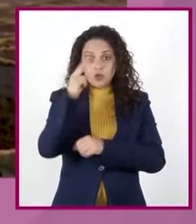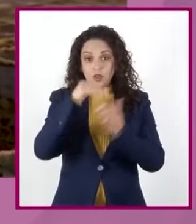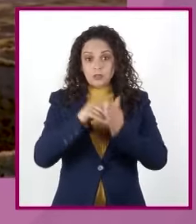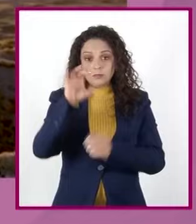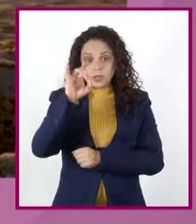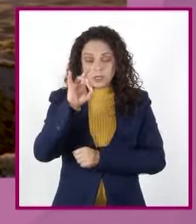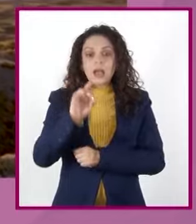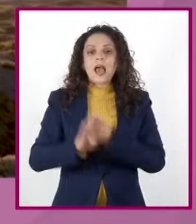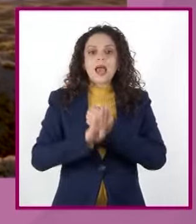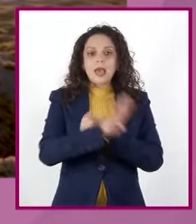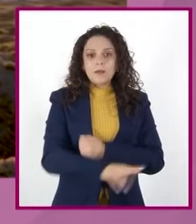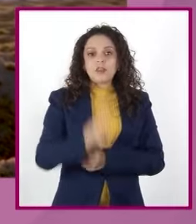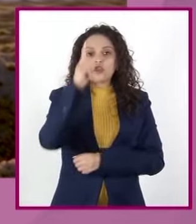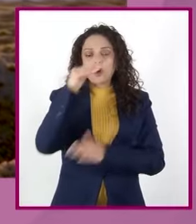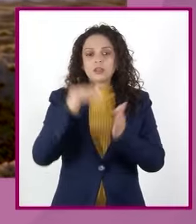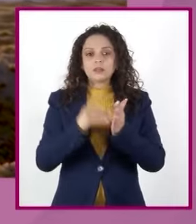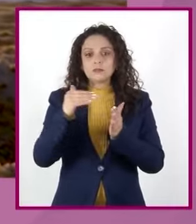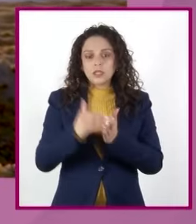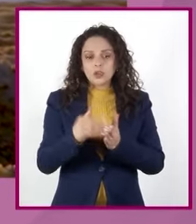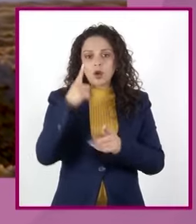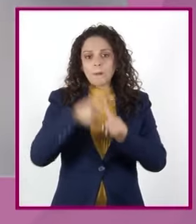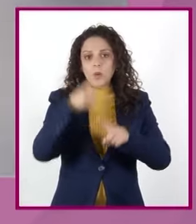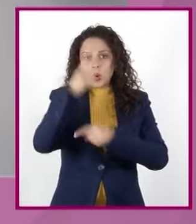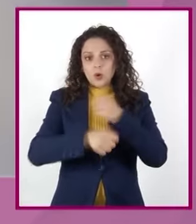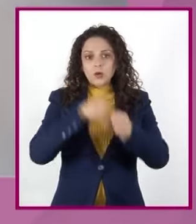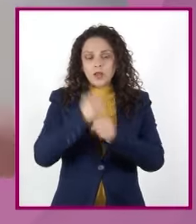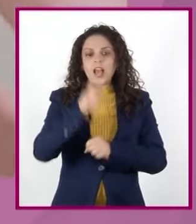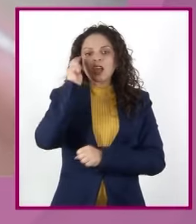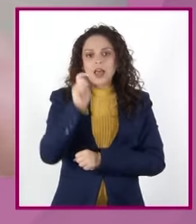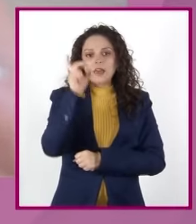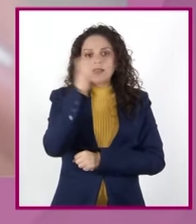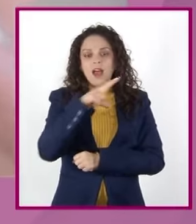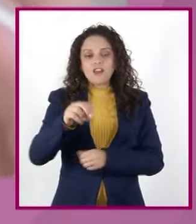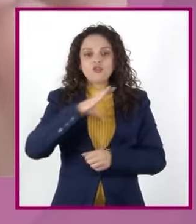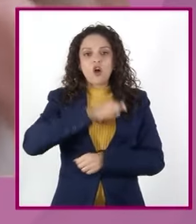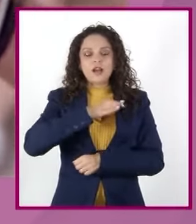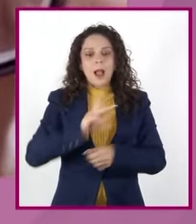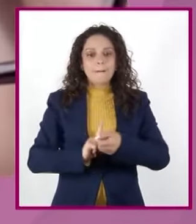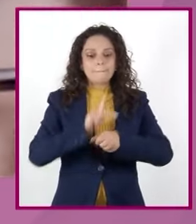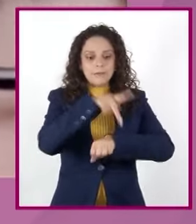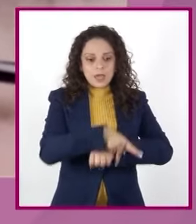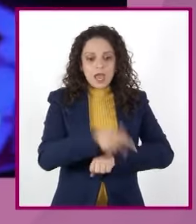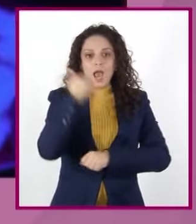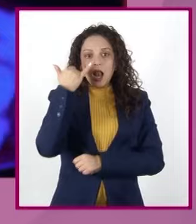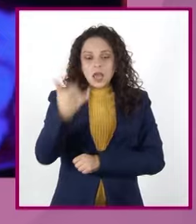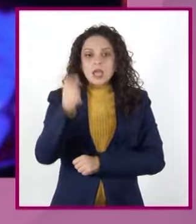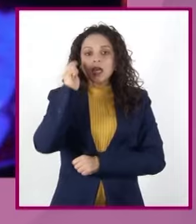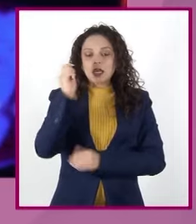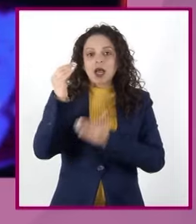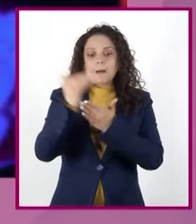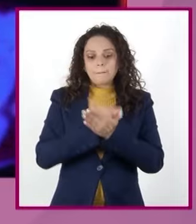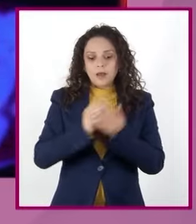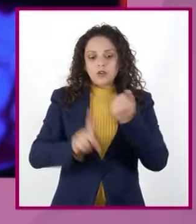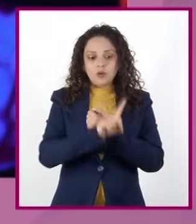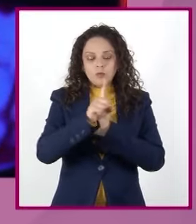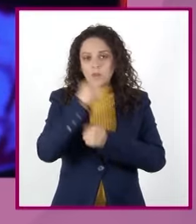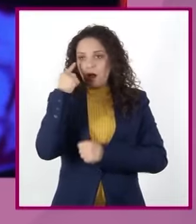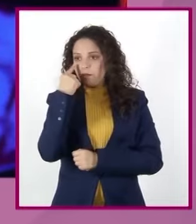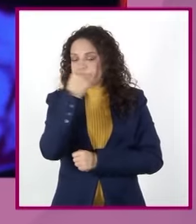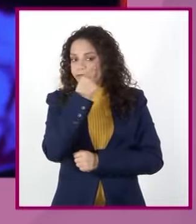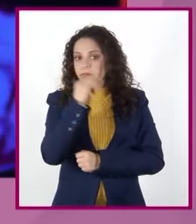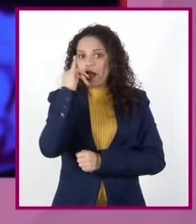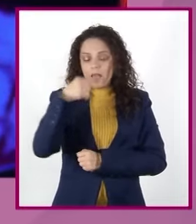millones de casos anuales de cáncer de piel Además de evitar lesiones oculares, daños al sistema